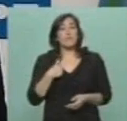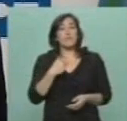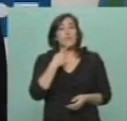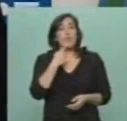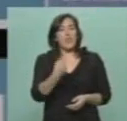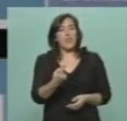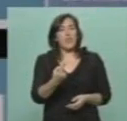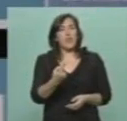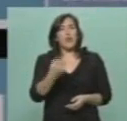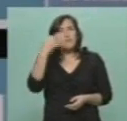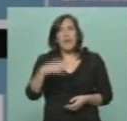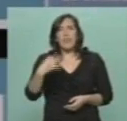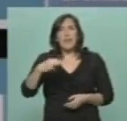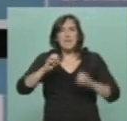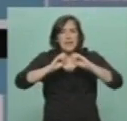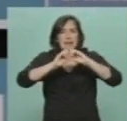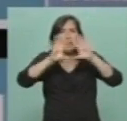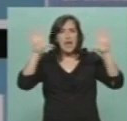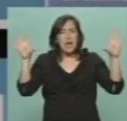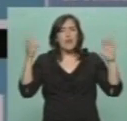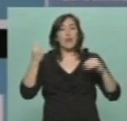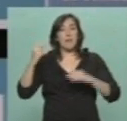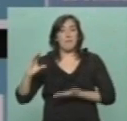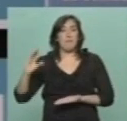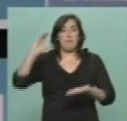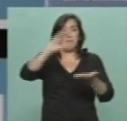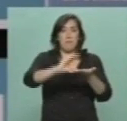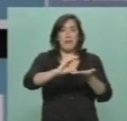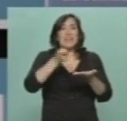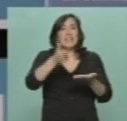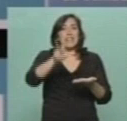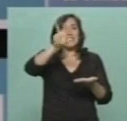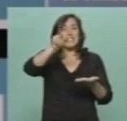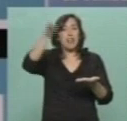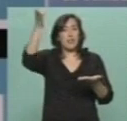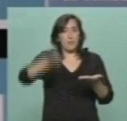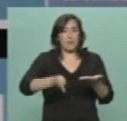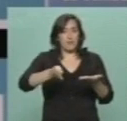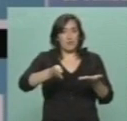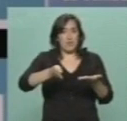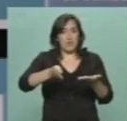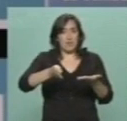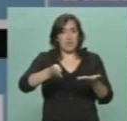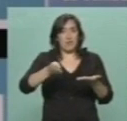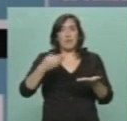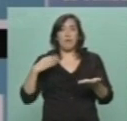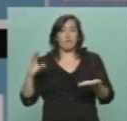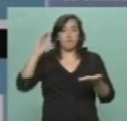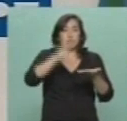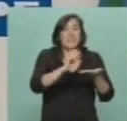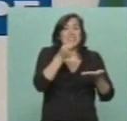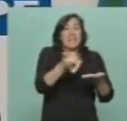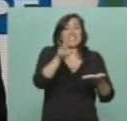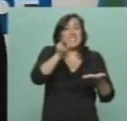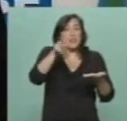quede muy claro que la inversión, casi un 30% de esta inversión